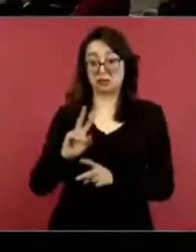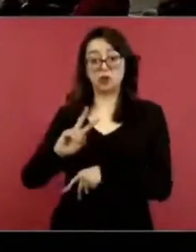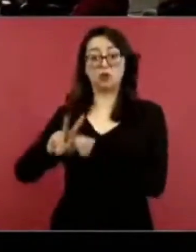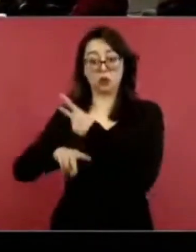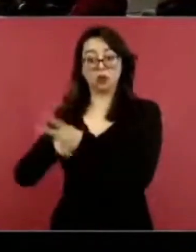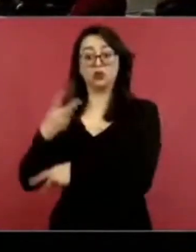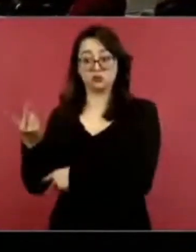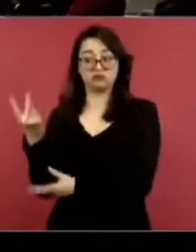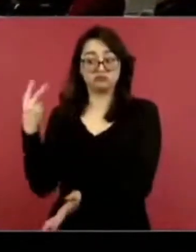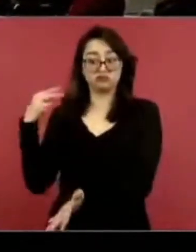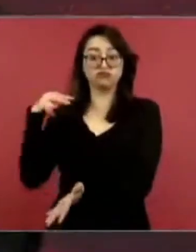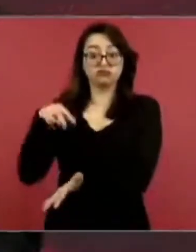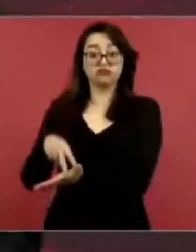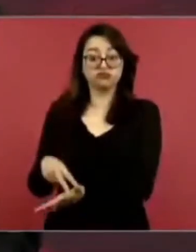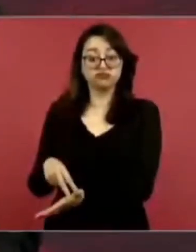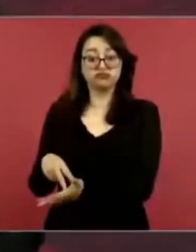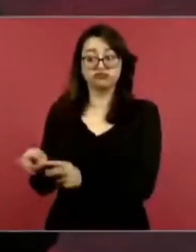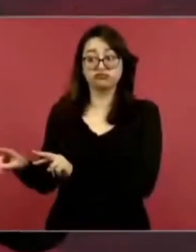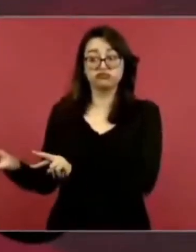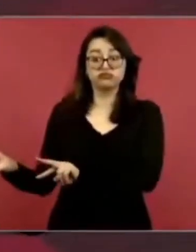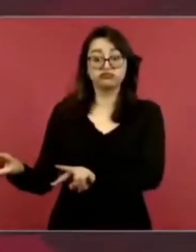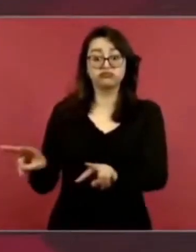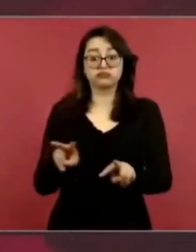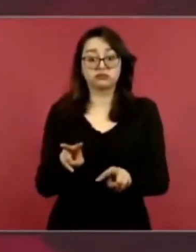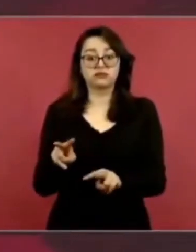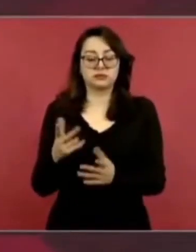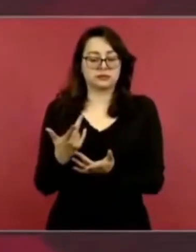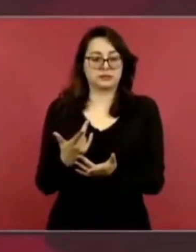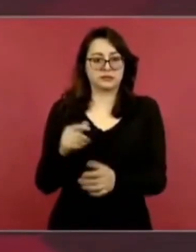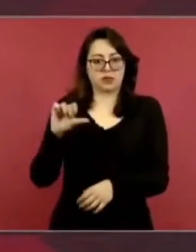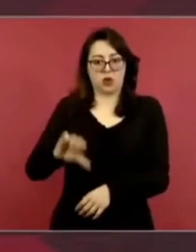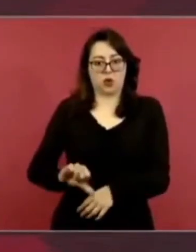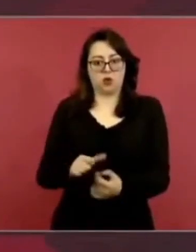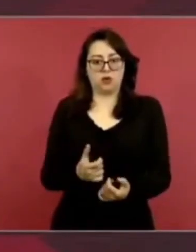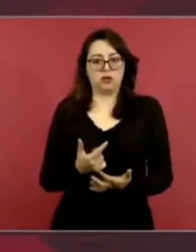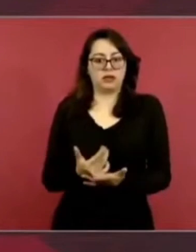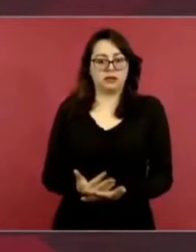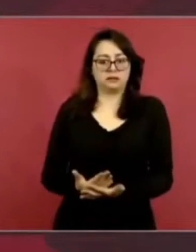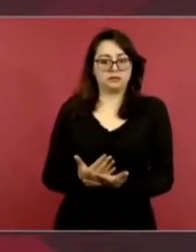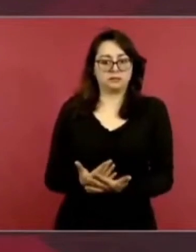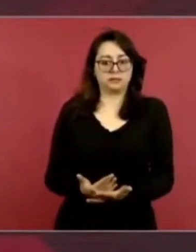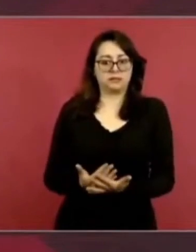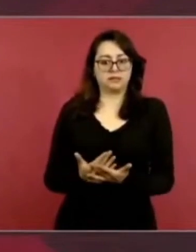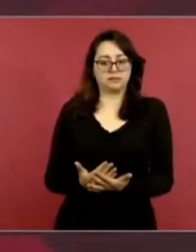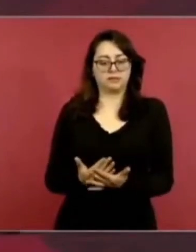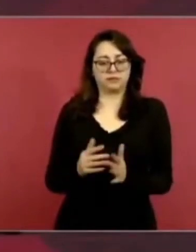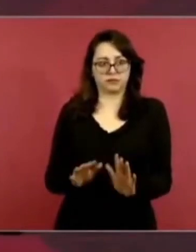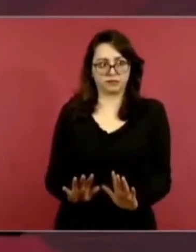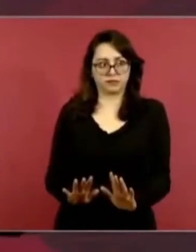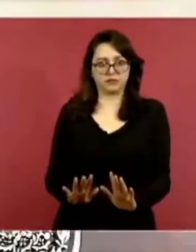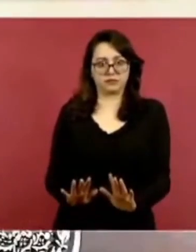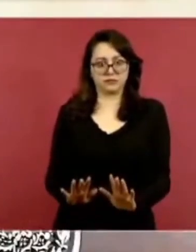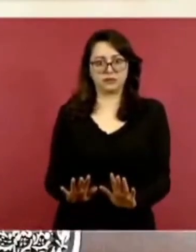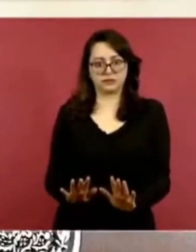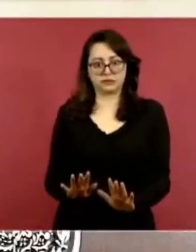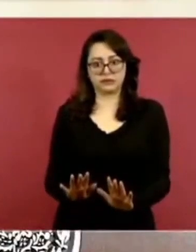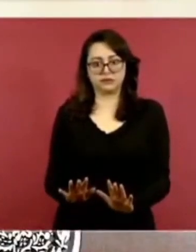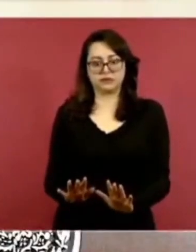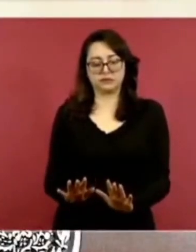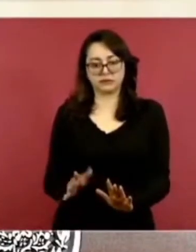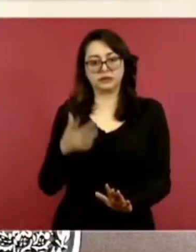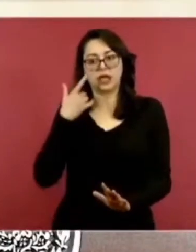ver qué información tenemos más apegada a